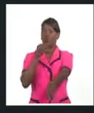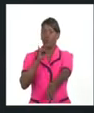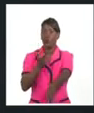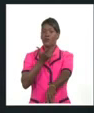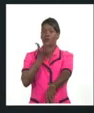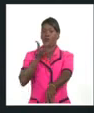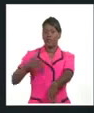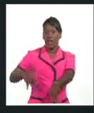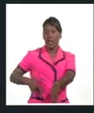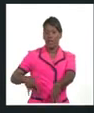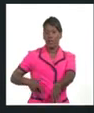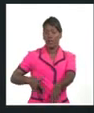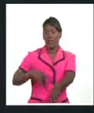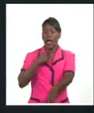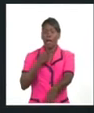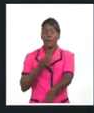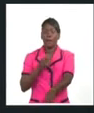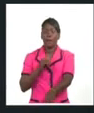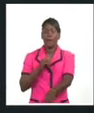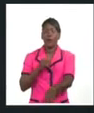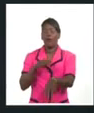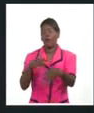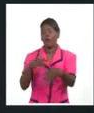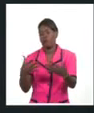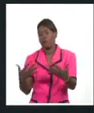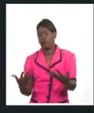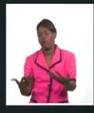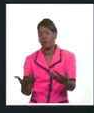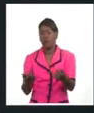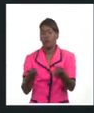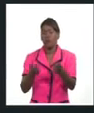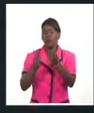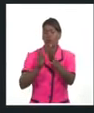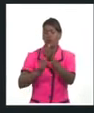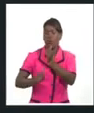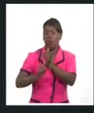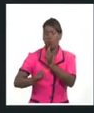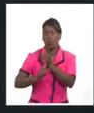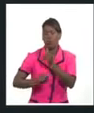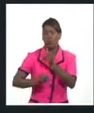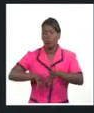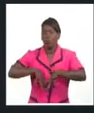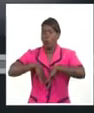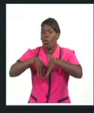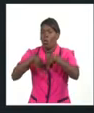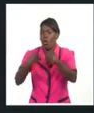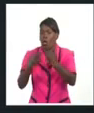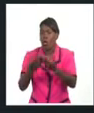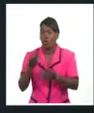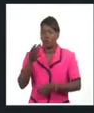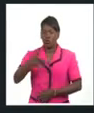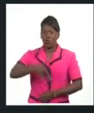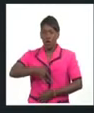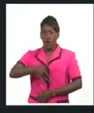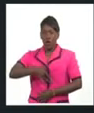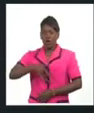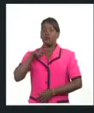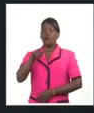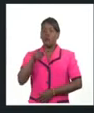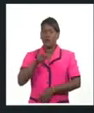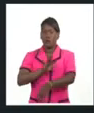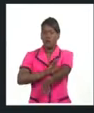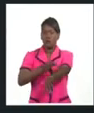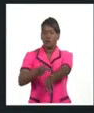decaimiento pérdida del apetito diarreas vómitos dolor abdominal de manera peculiar en el